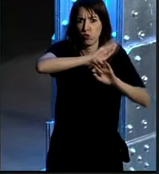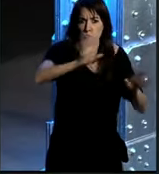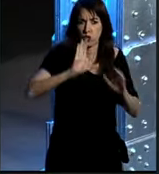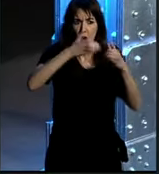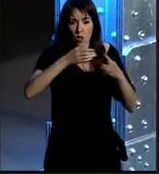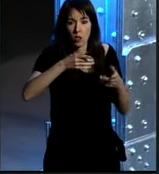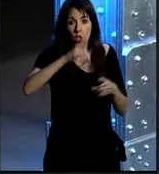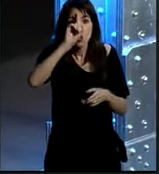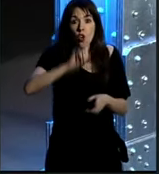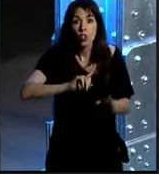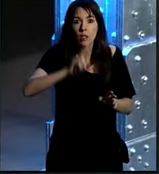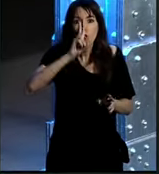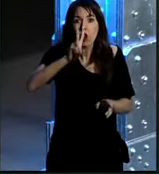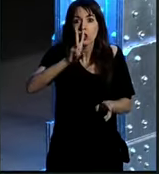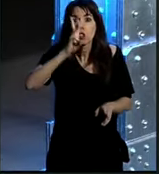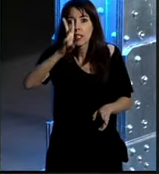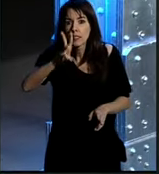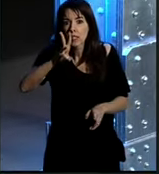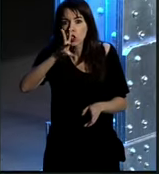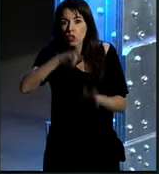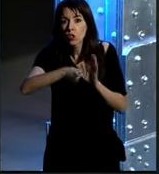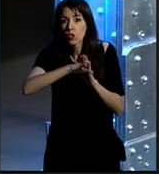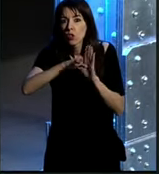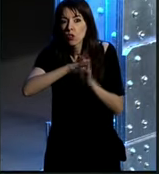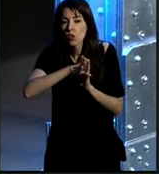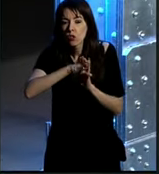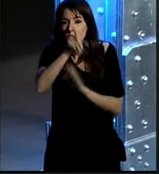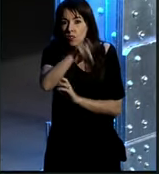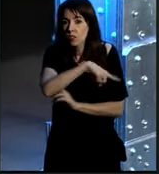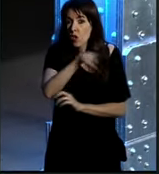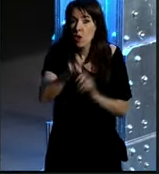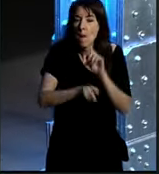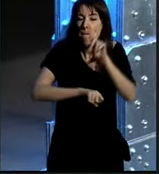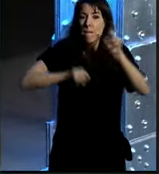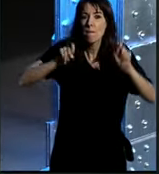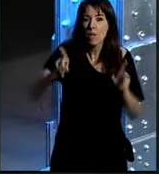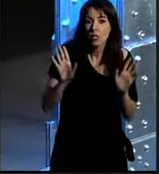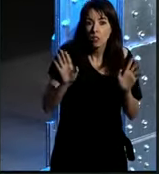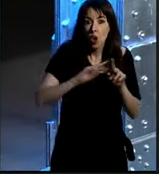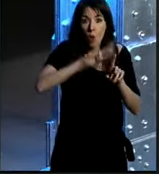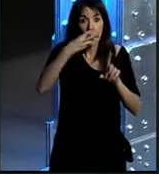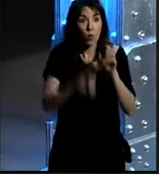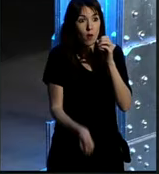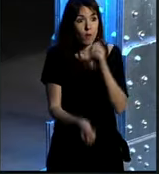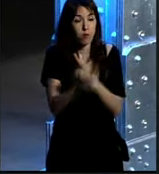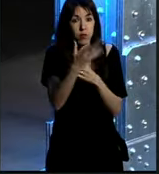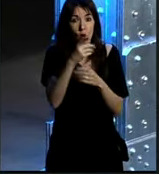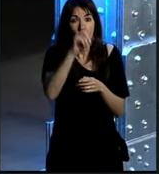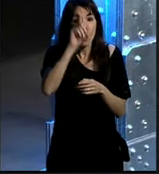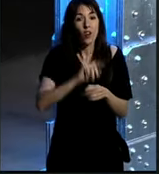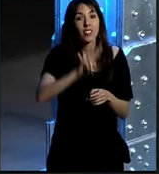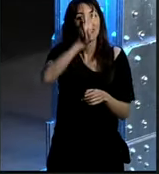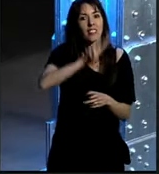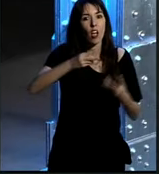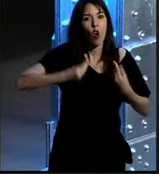determinado colectivo pero que no sabes si dentro de dos o tres años va a seguir estando ahí porque muchas plataformas surgen como las Puma no sé si recordáis Second